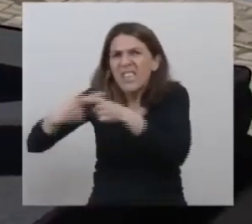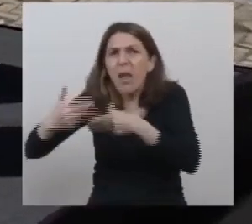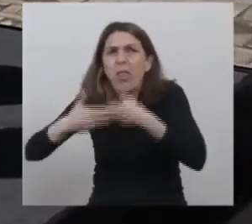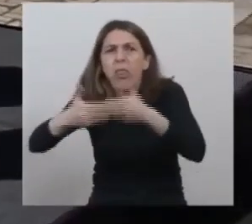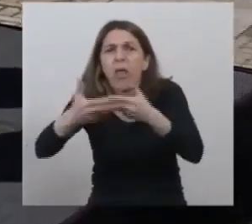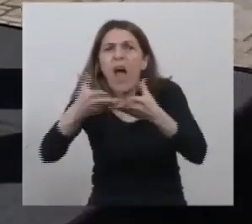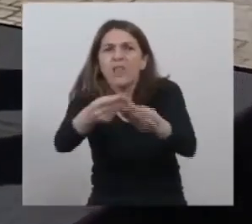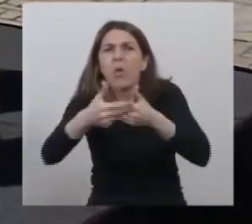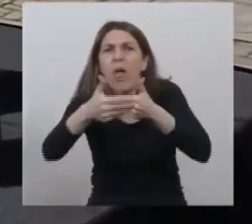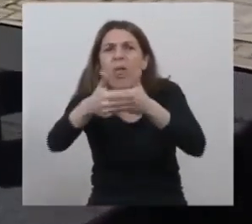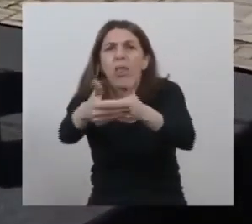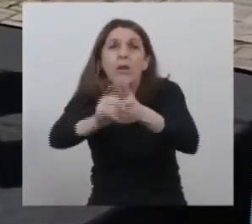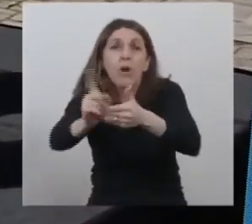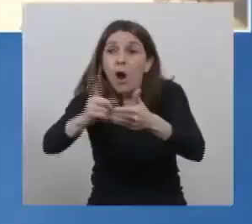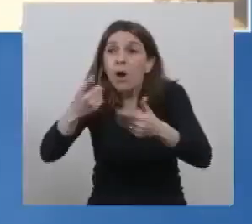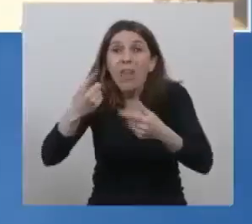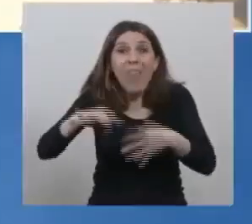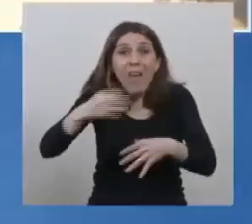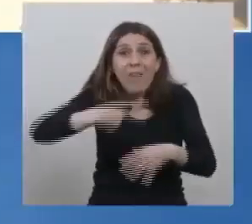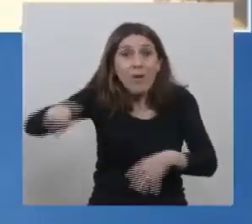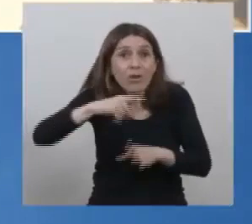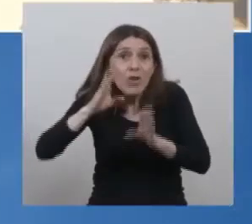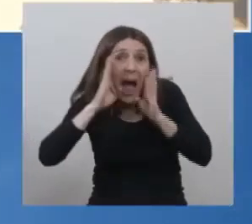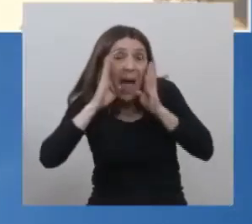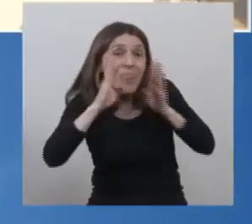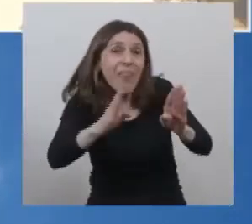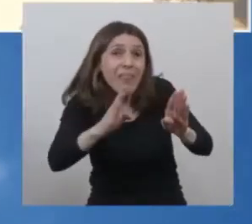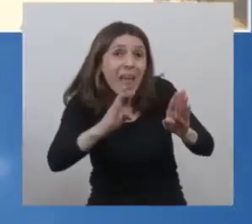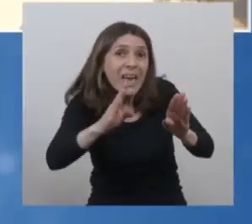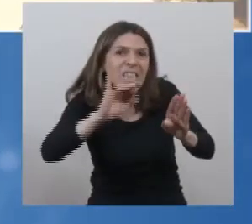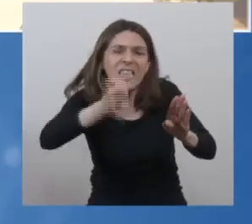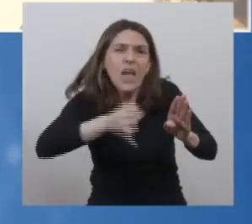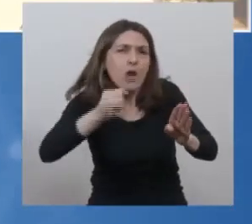lo que hace falta es que nos ocupemos definitivamente